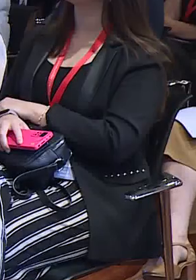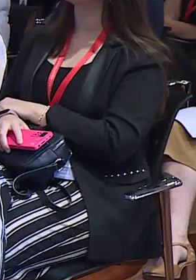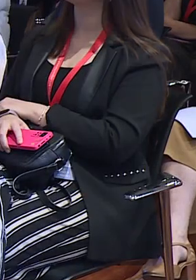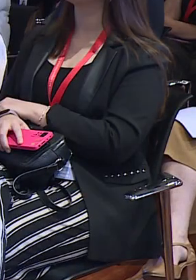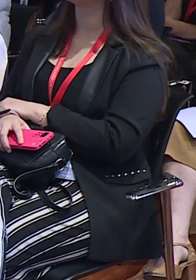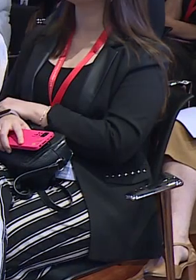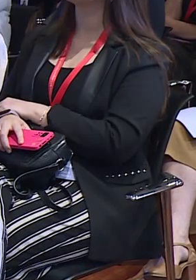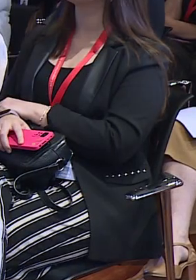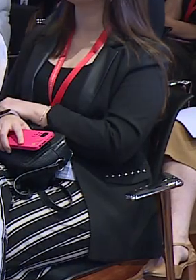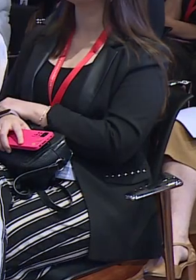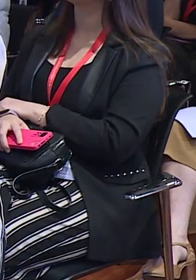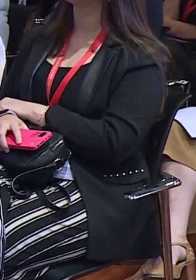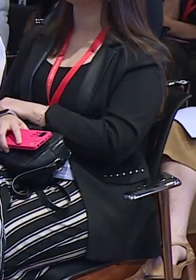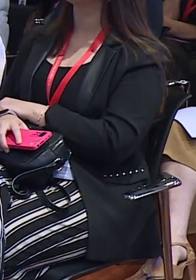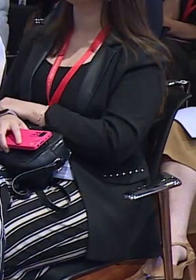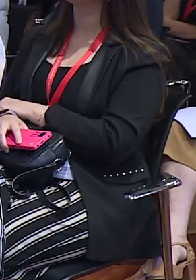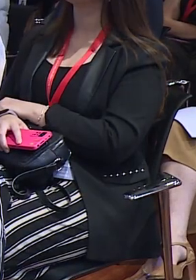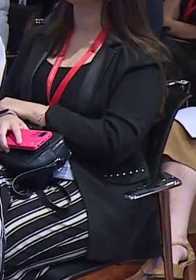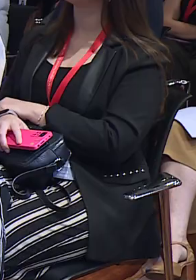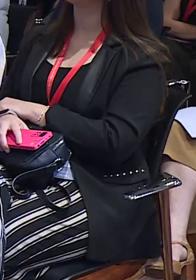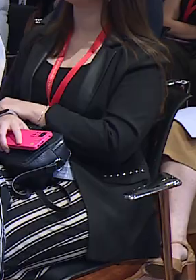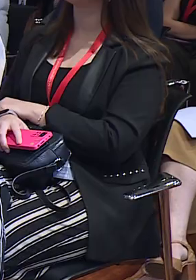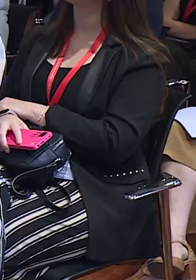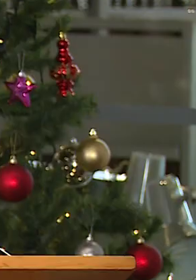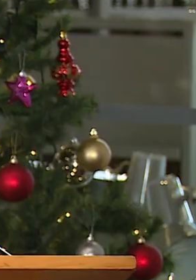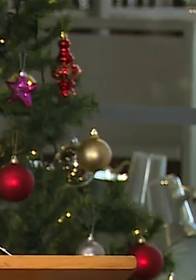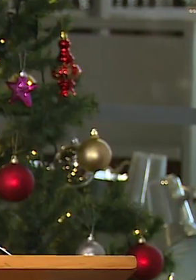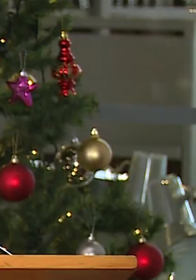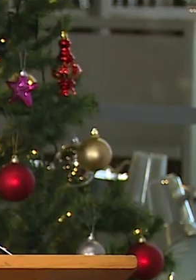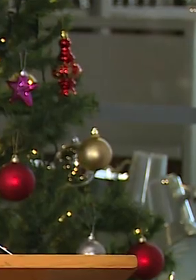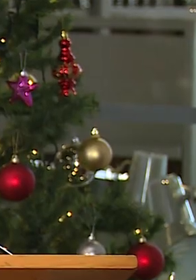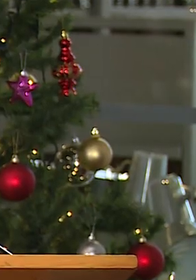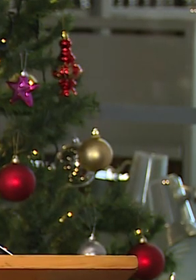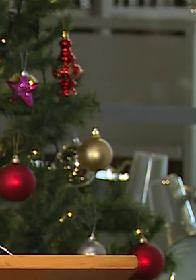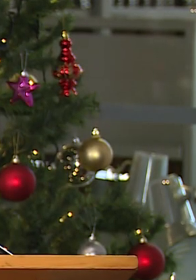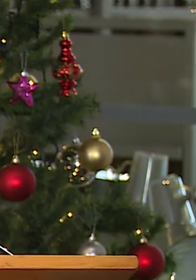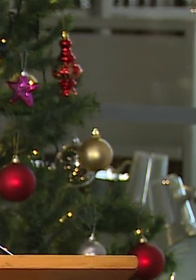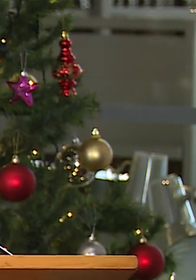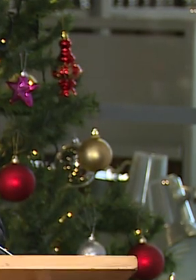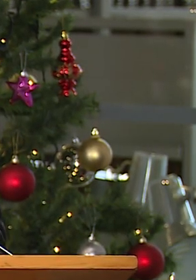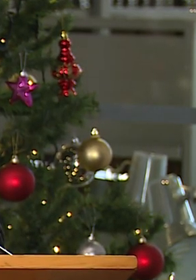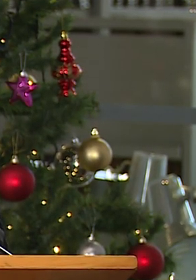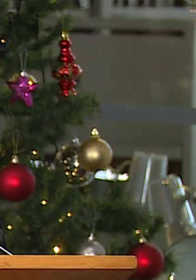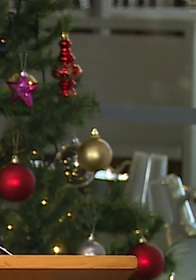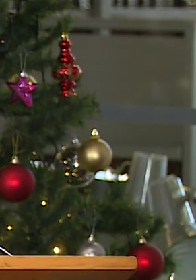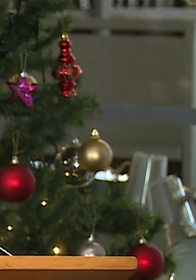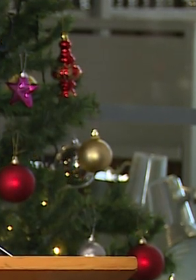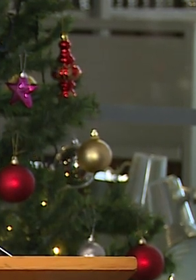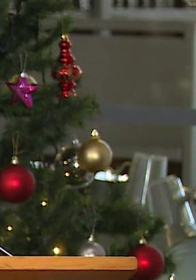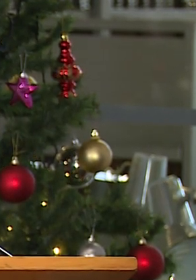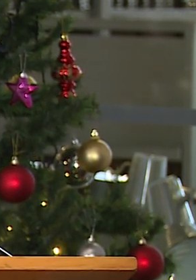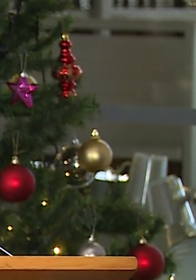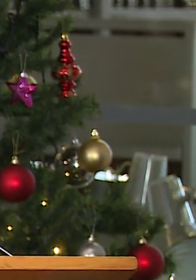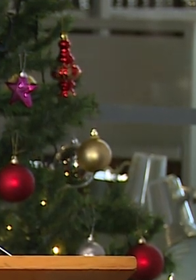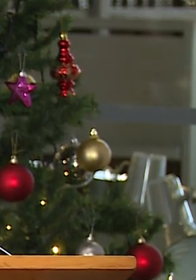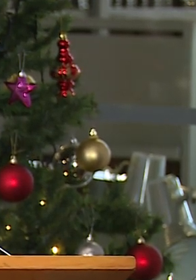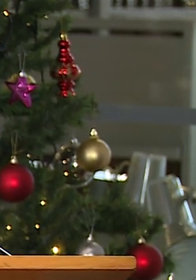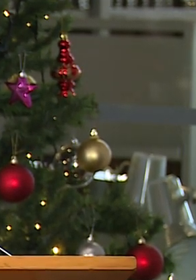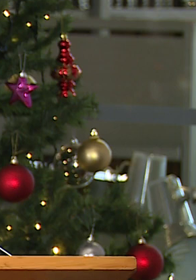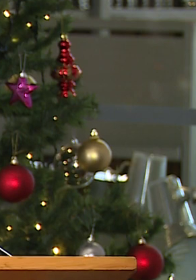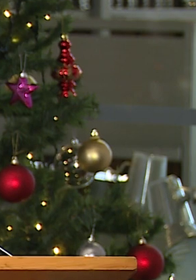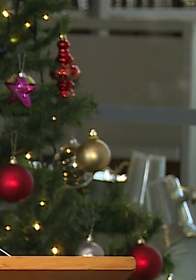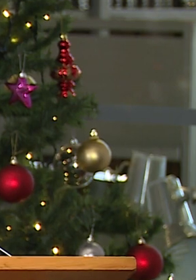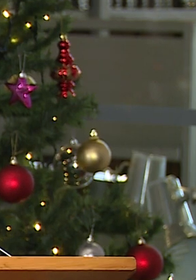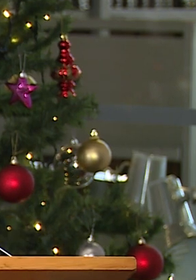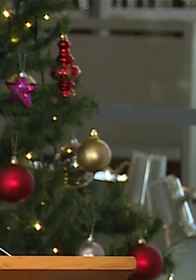dar acceso a cualquier persona sorda, desde cualquier parte de Chile, a los distintos contenidos que la